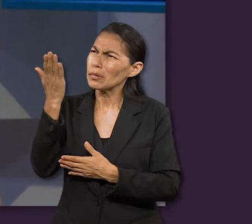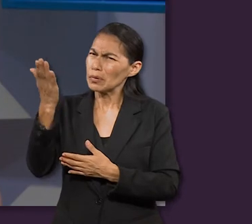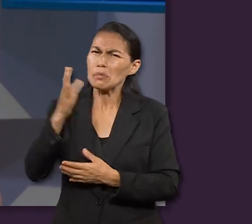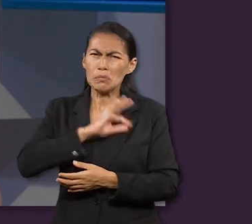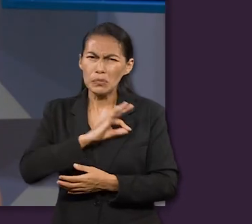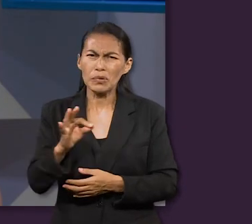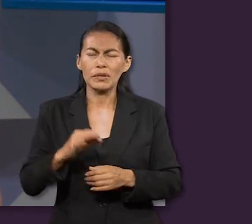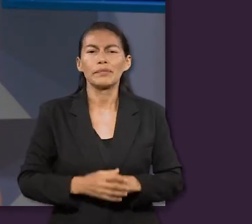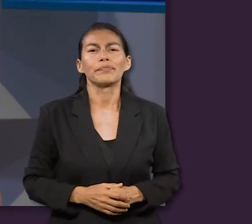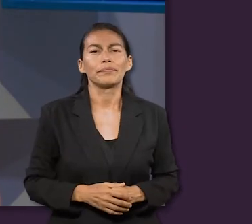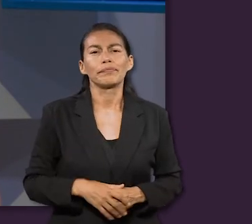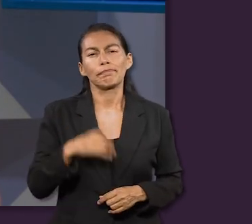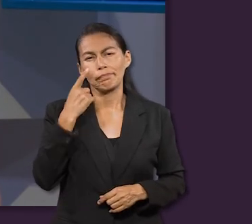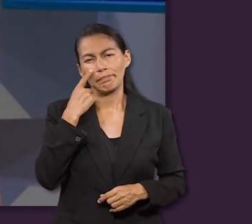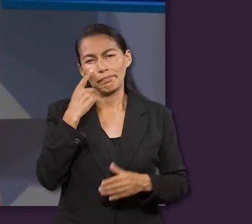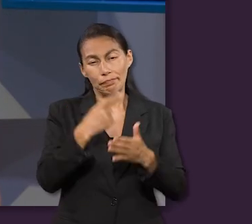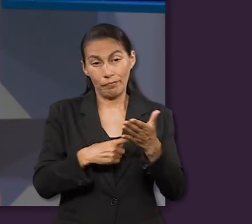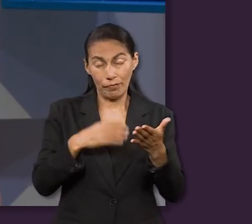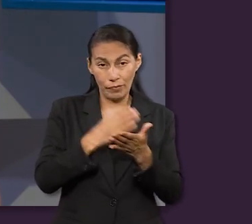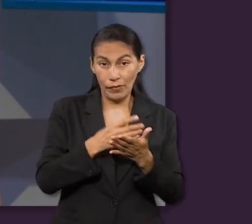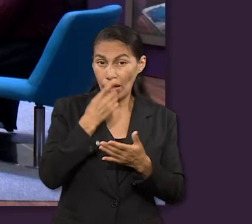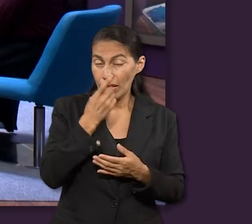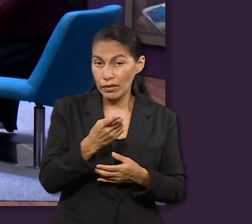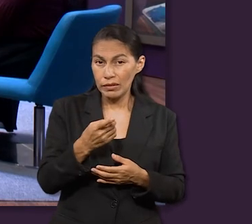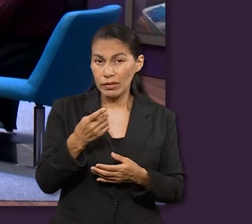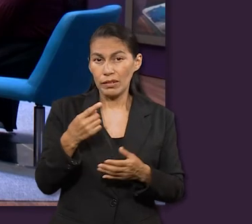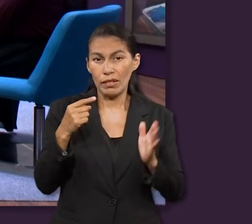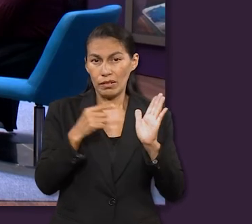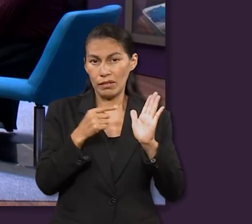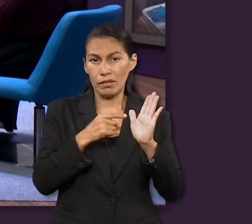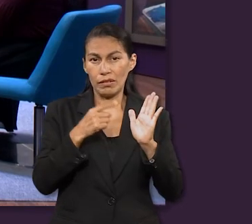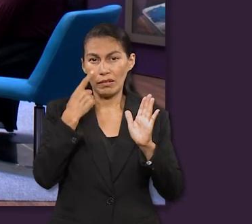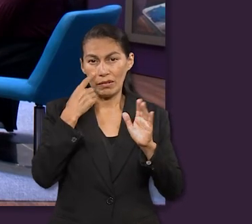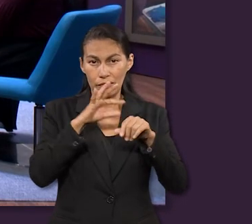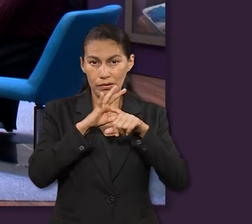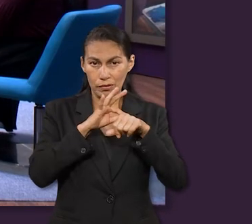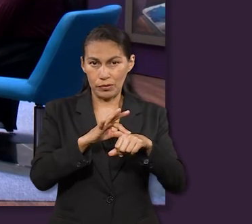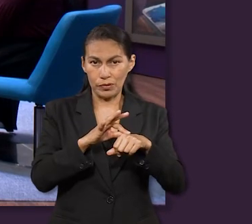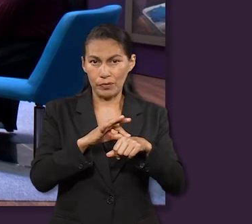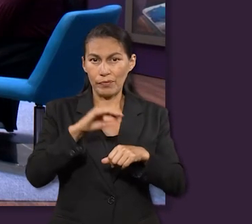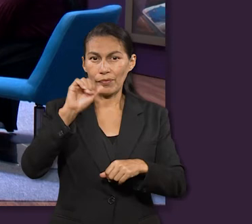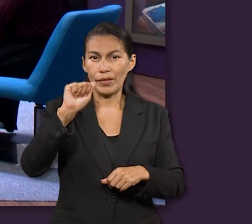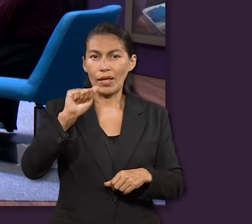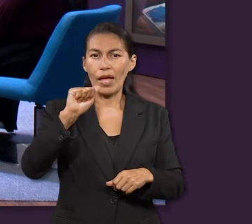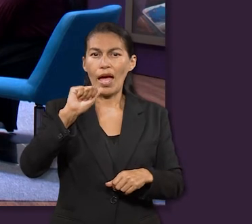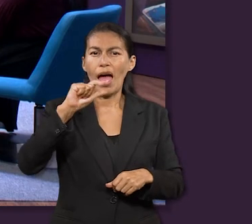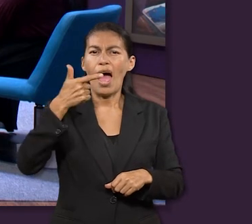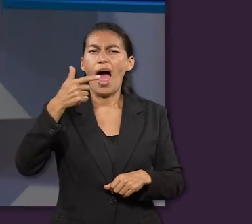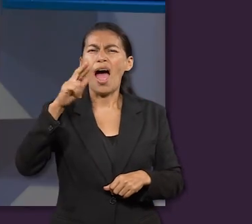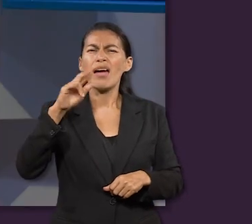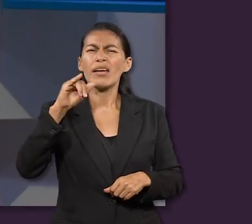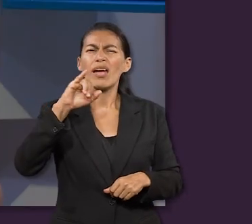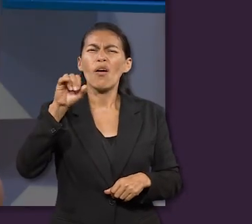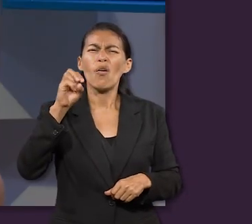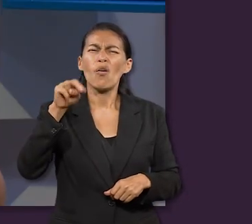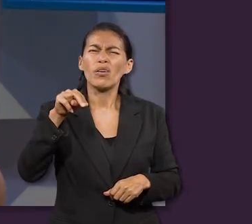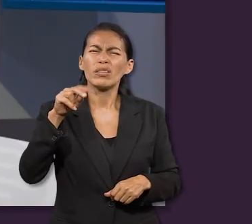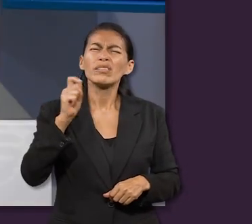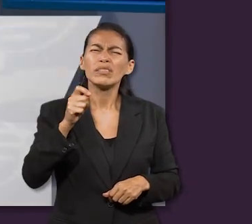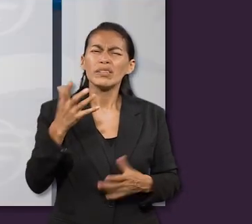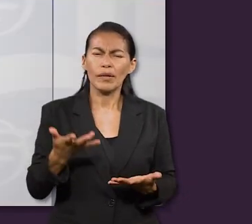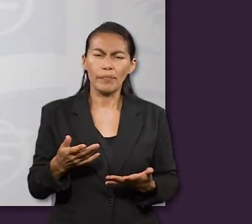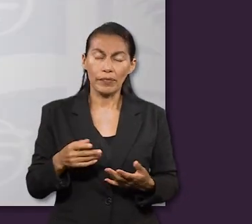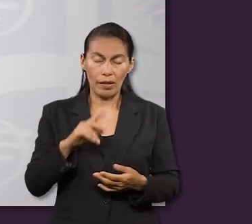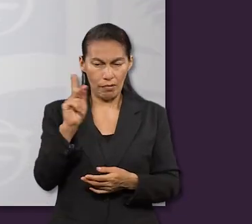lección de Pablo donde él nos cuenta sobre el aguijón que él tenía dentro de su vida. Tenemos una pregunta para el experto que